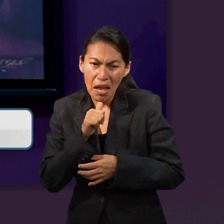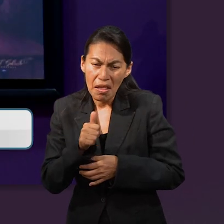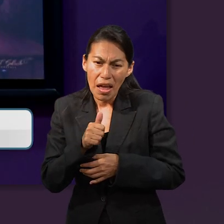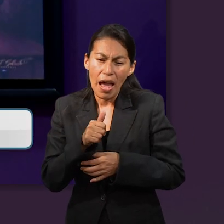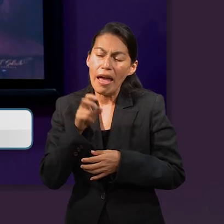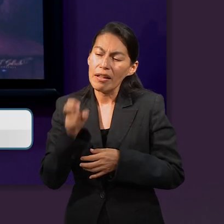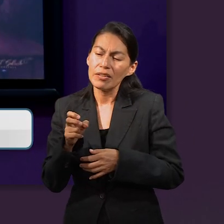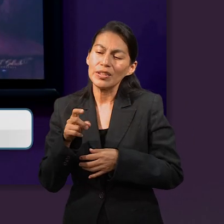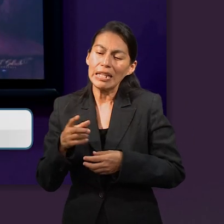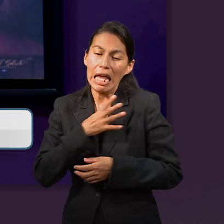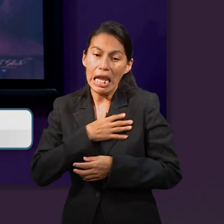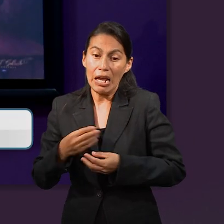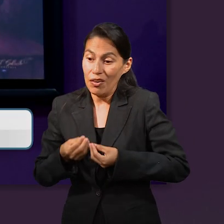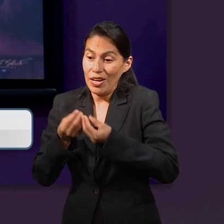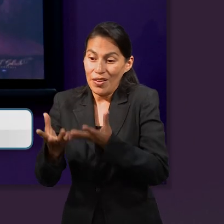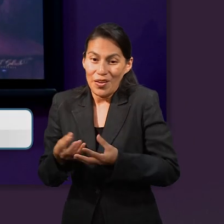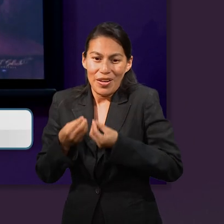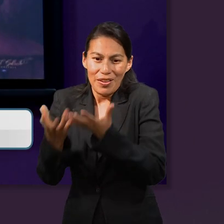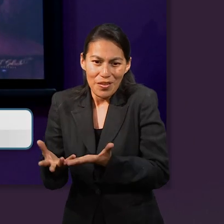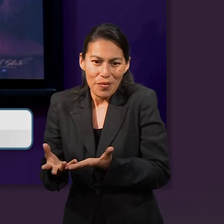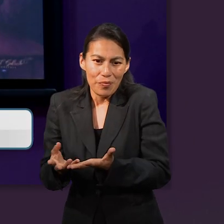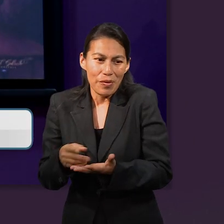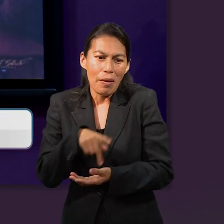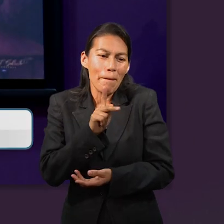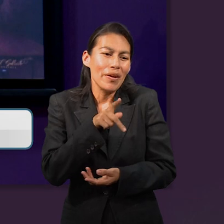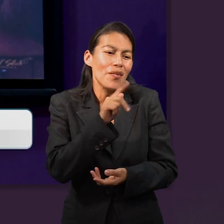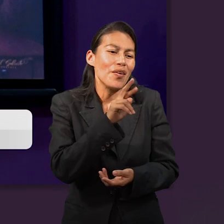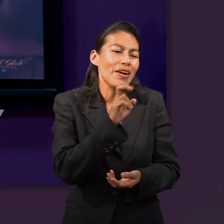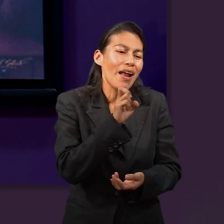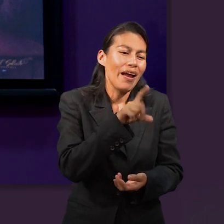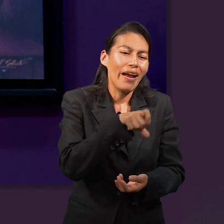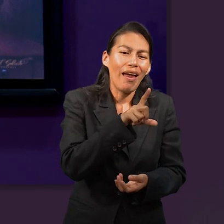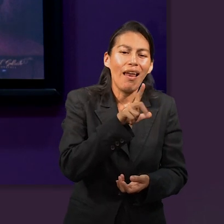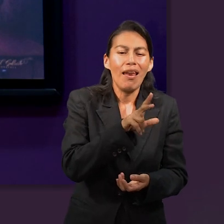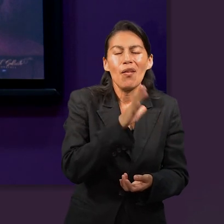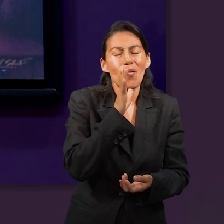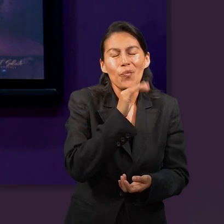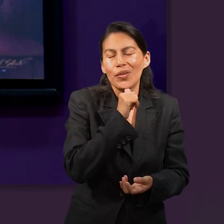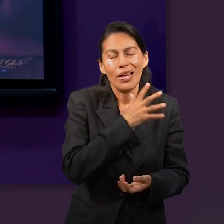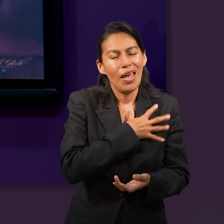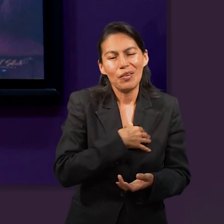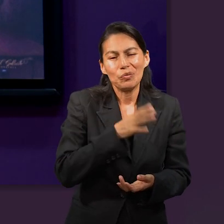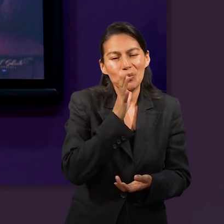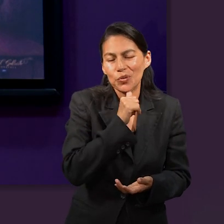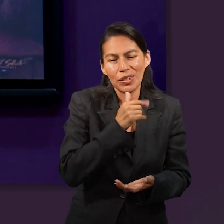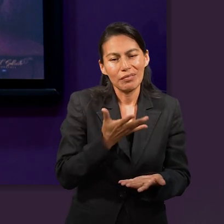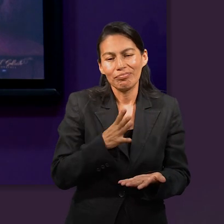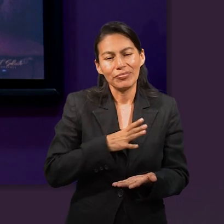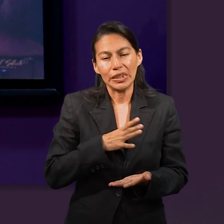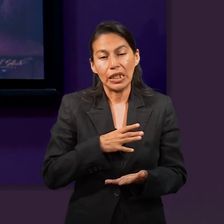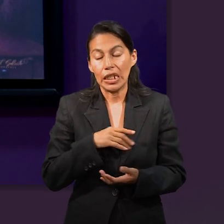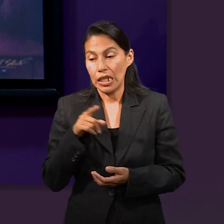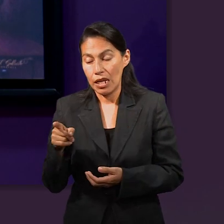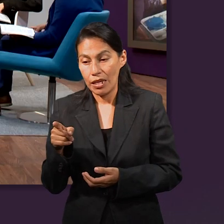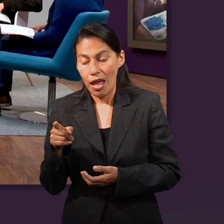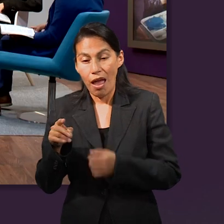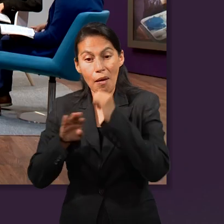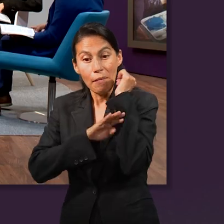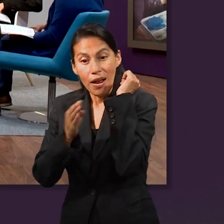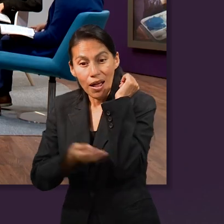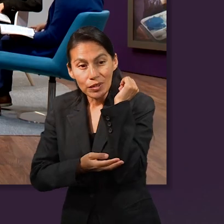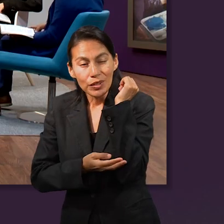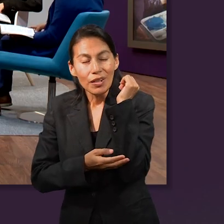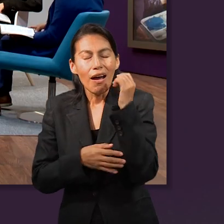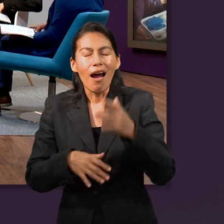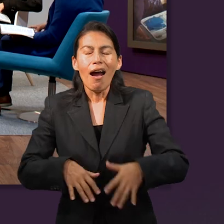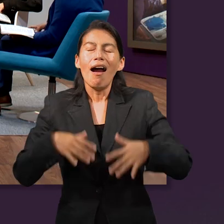hijos. En cambio, Raquel era estéril. Concibió Lea y le puso por nombre Rubén, porque dijo, ha